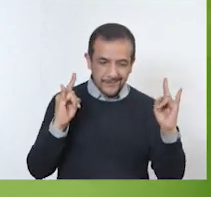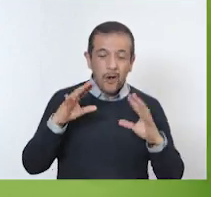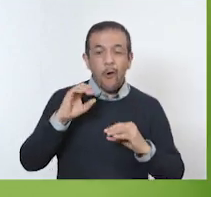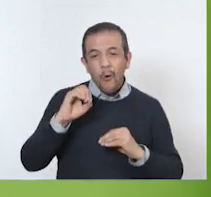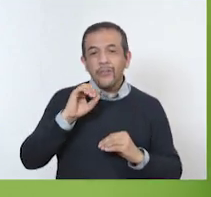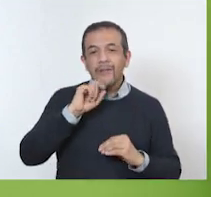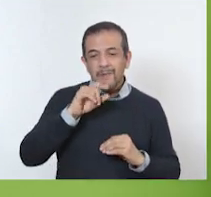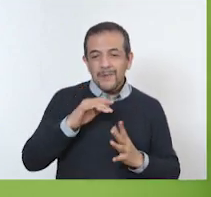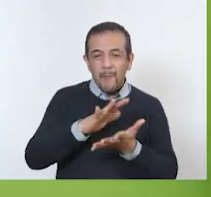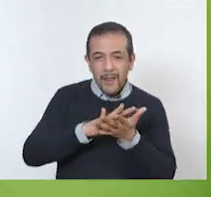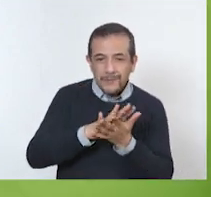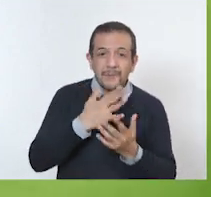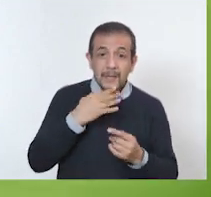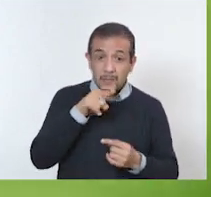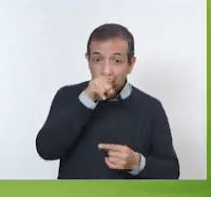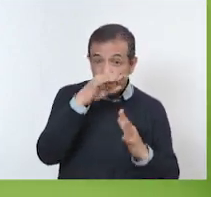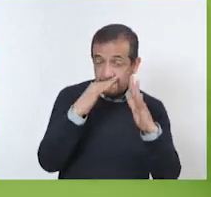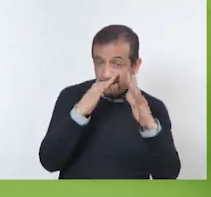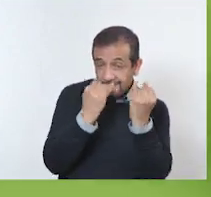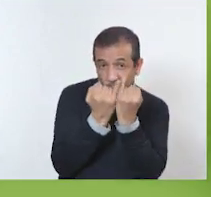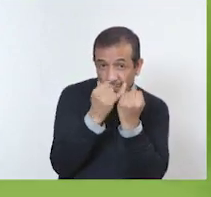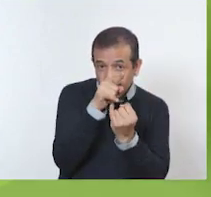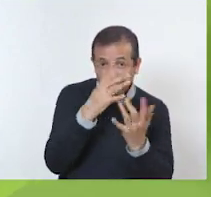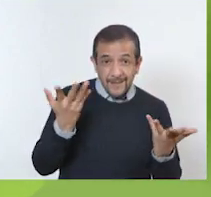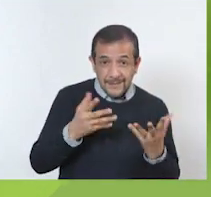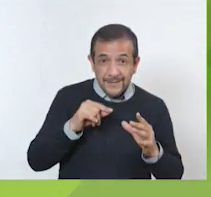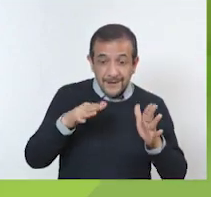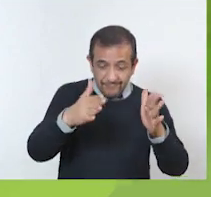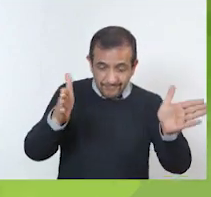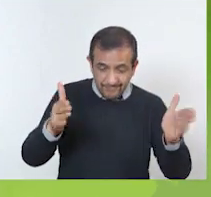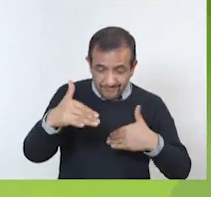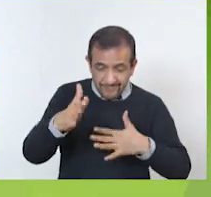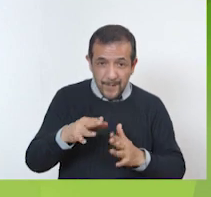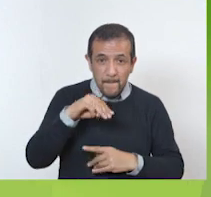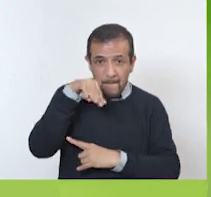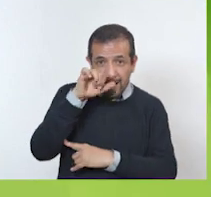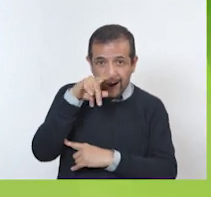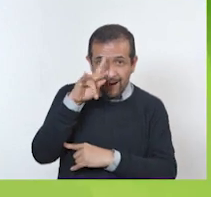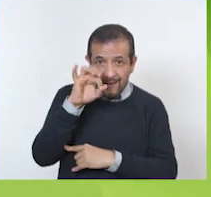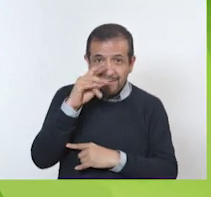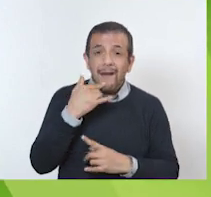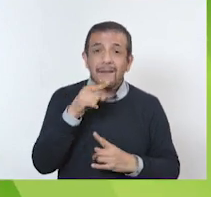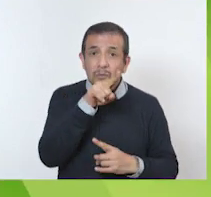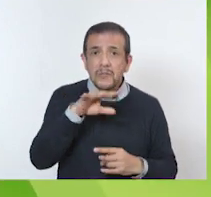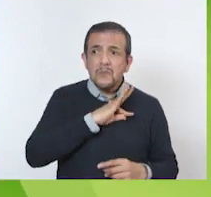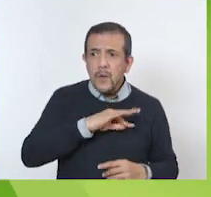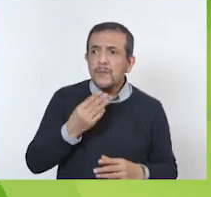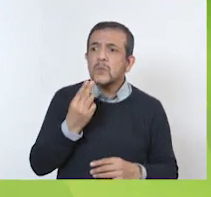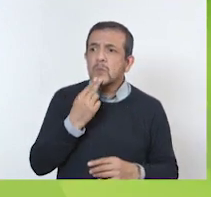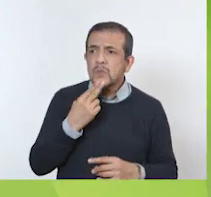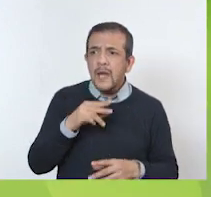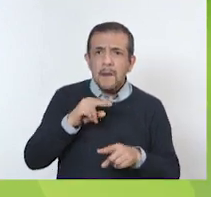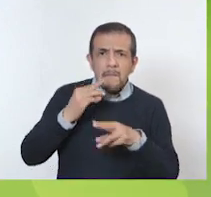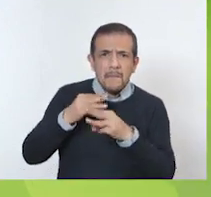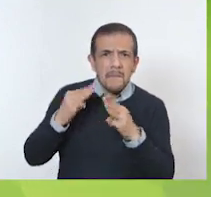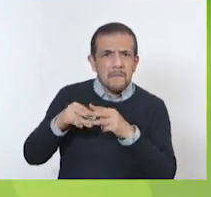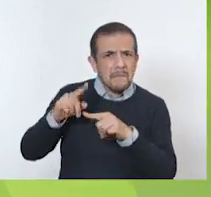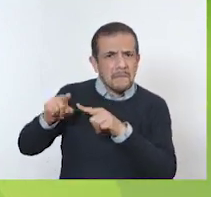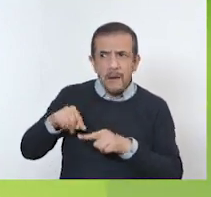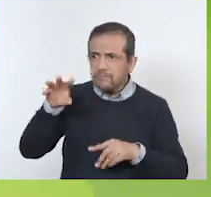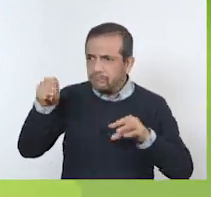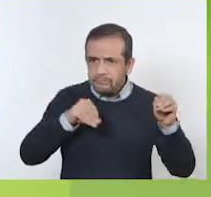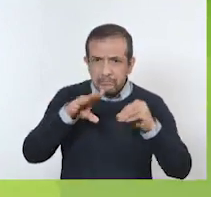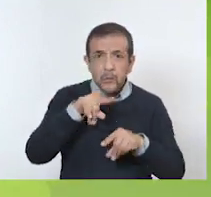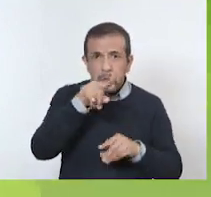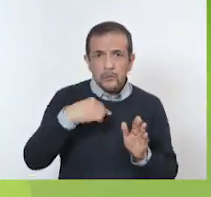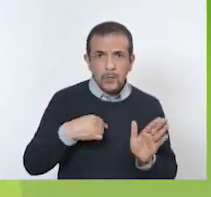manos a la obra. En casa también hagan su maqueta. Recuerden que pueden utilizar cualquier material que tengan cerca. Pueden usar de